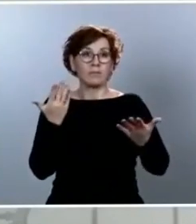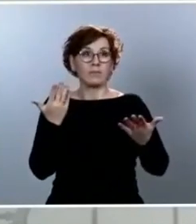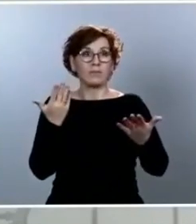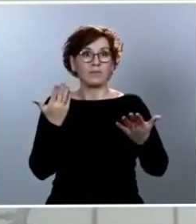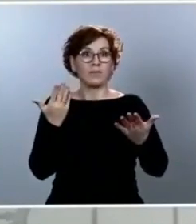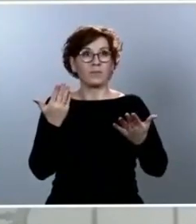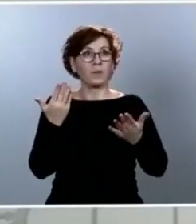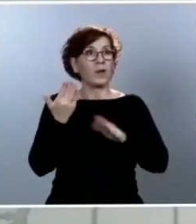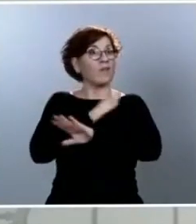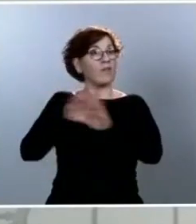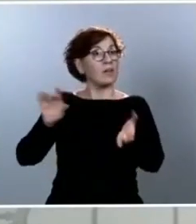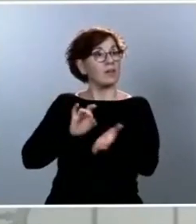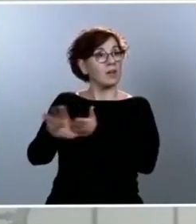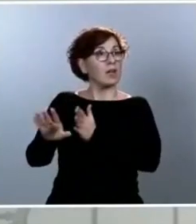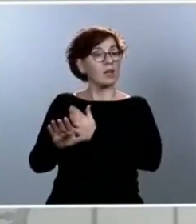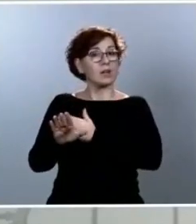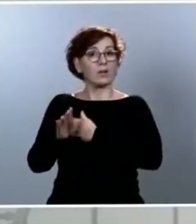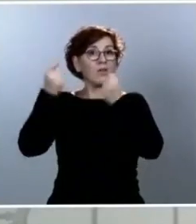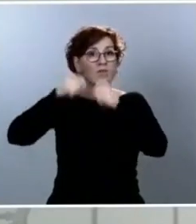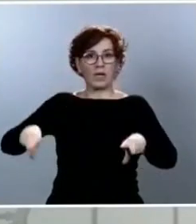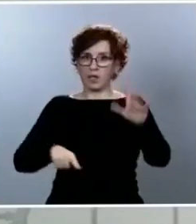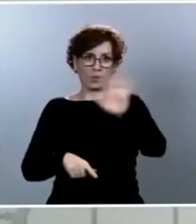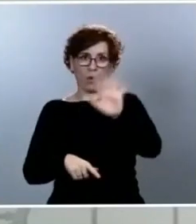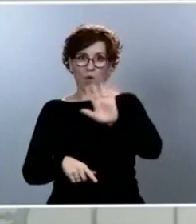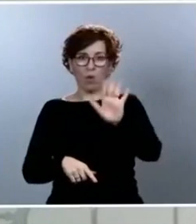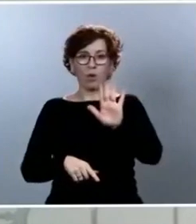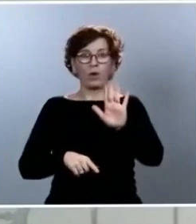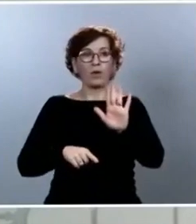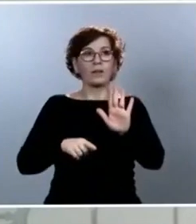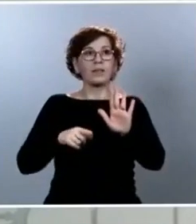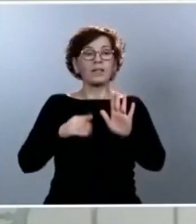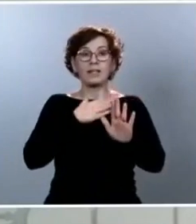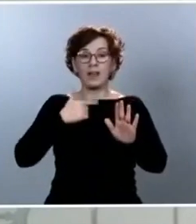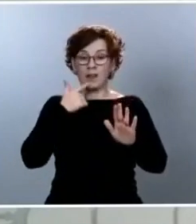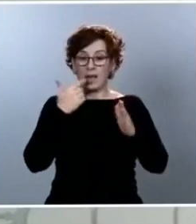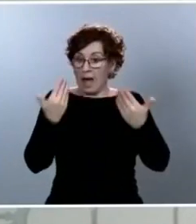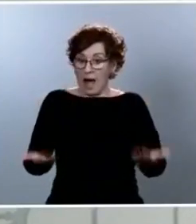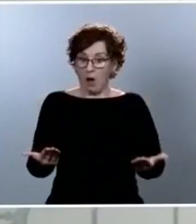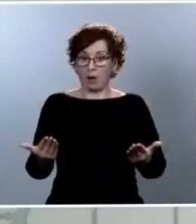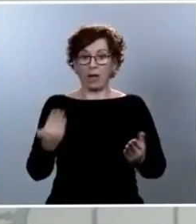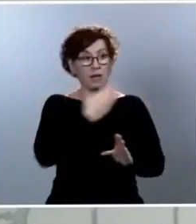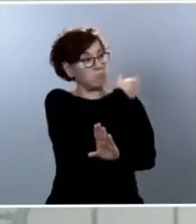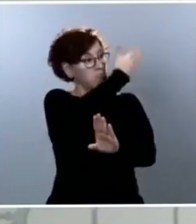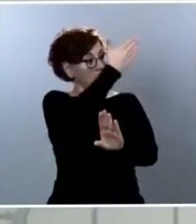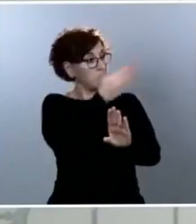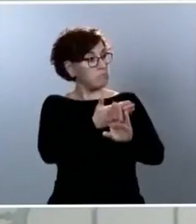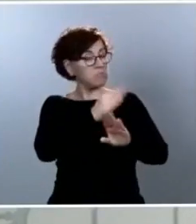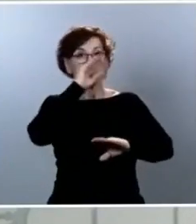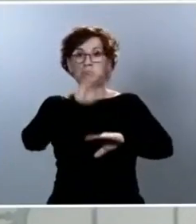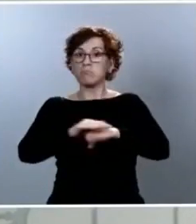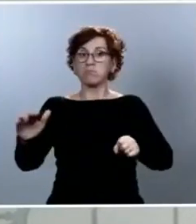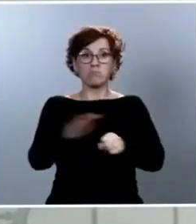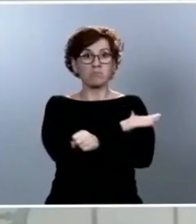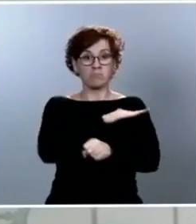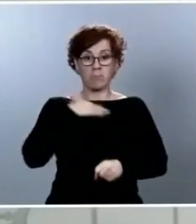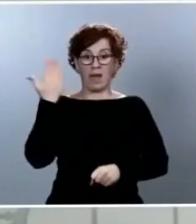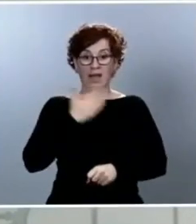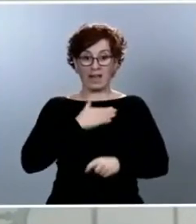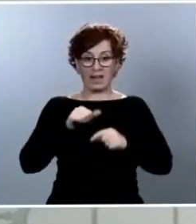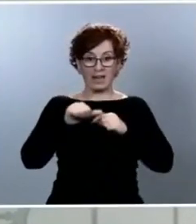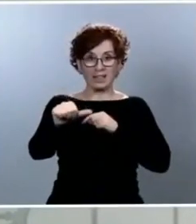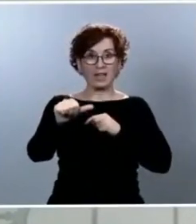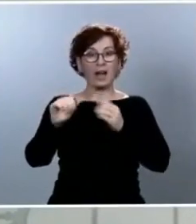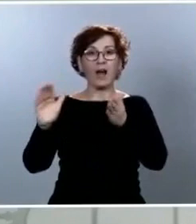la misión, desde este punto de vista, está cumplida y entramos a partir de mañana en otra fase, que estoy explicando, que es una fase